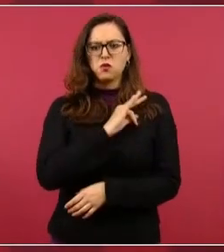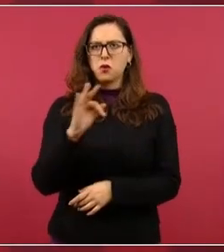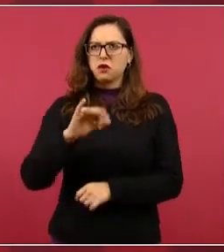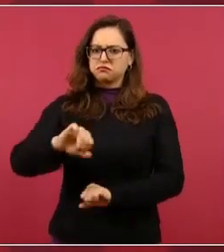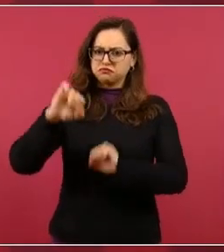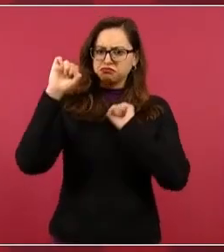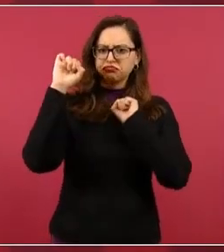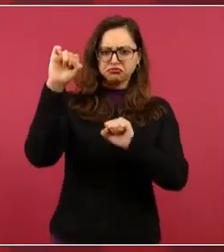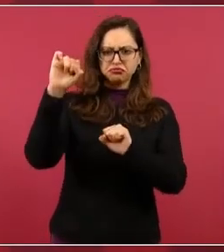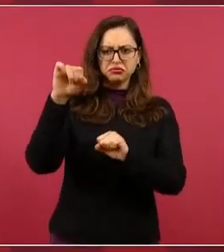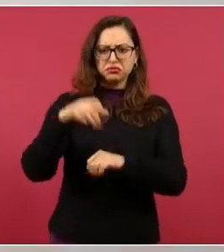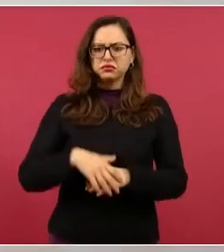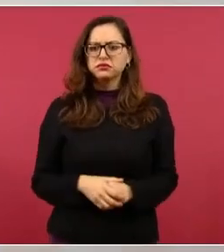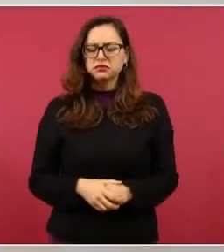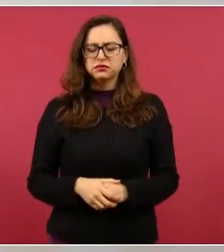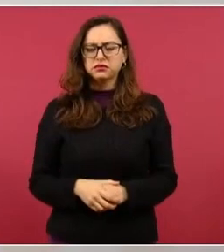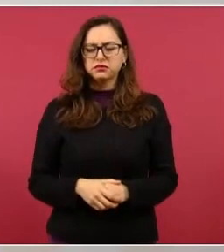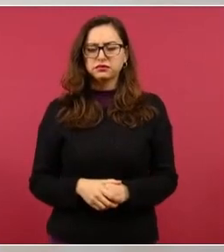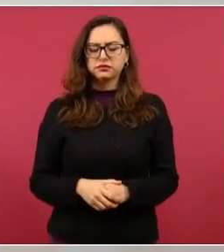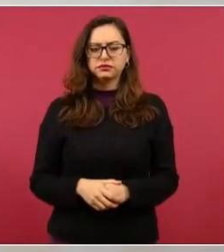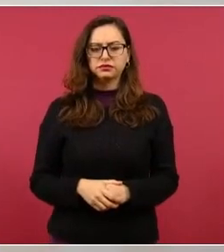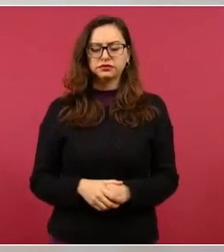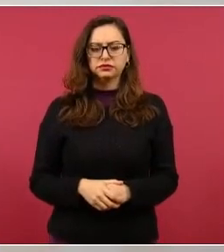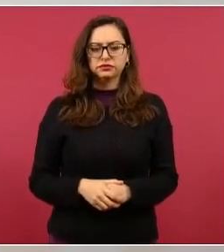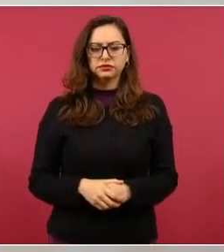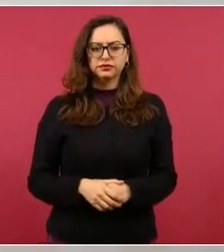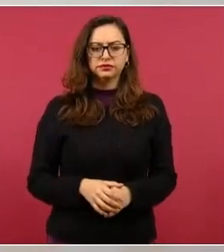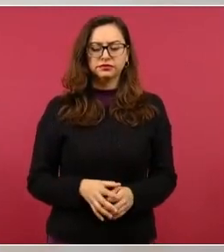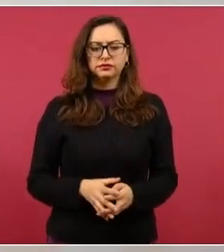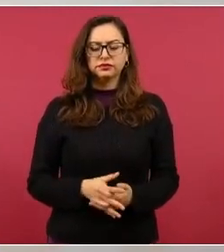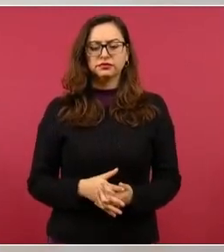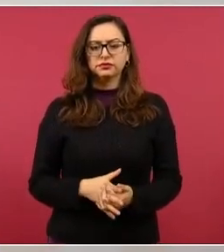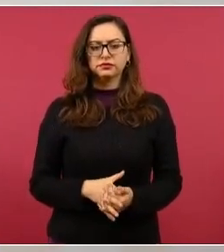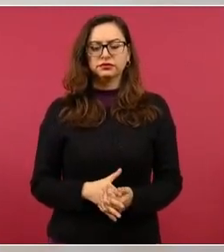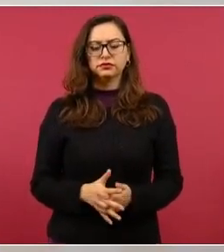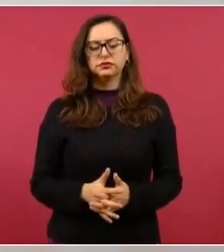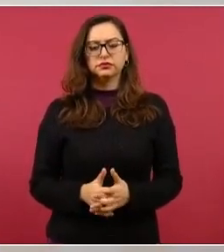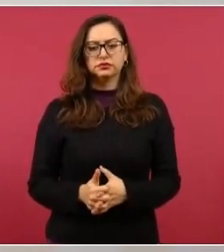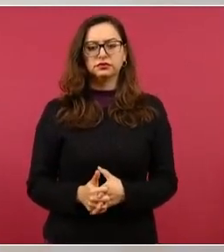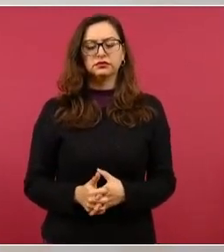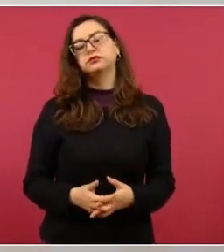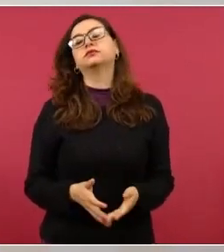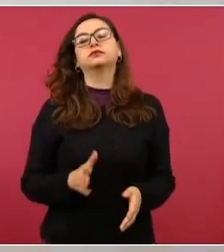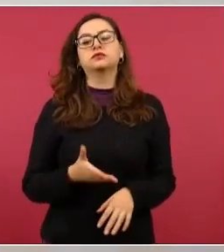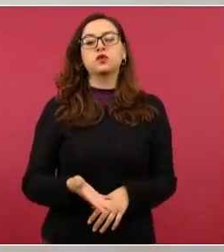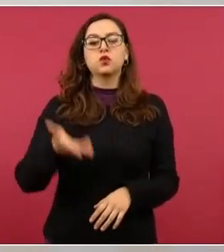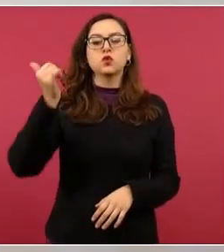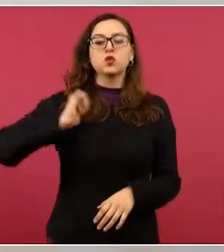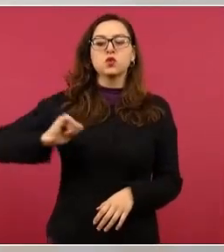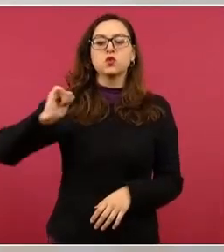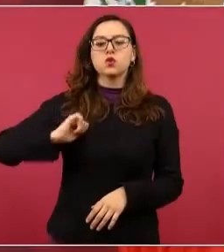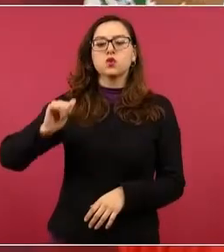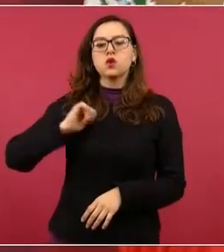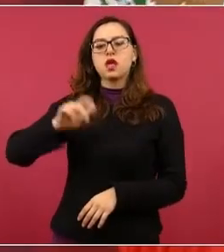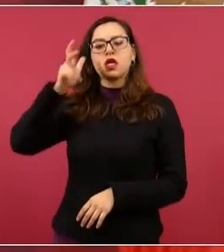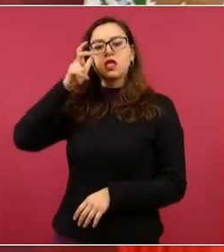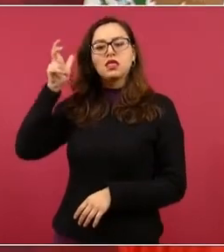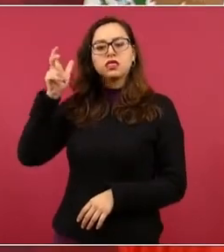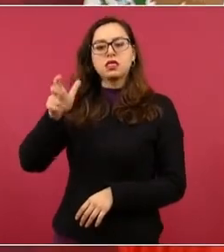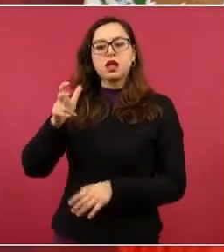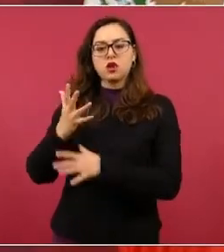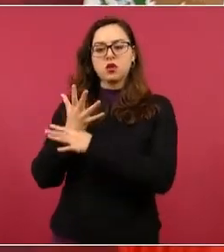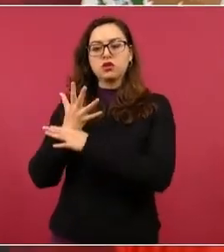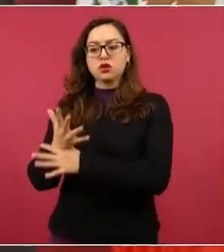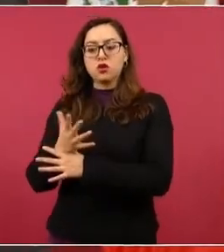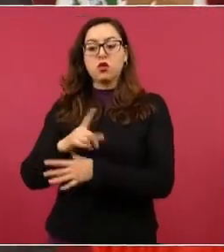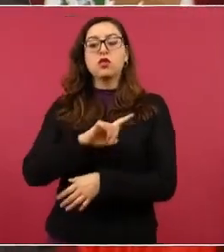Acuérdense lo que decía Hidalgo y lo retomaba Juárez. El pueblo